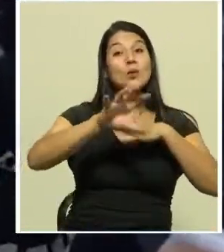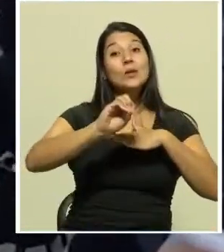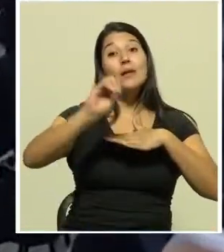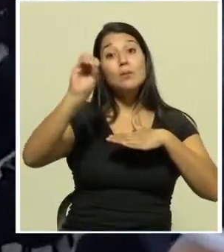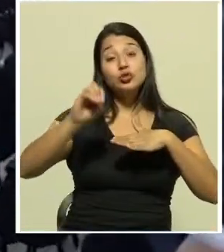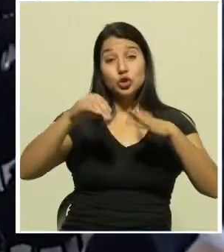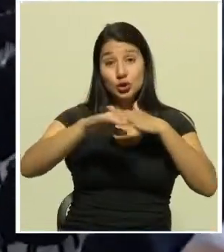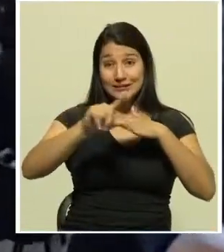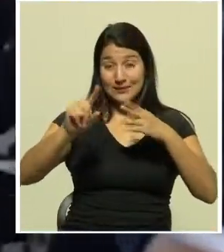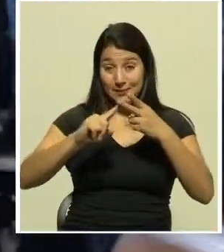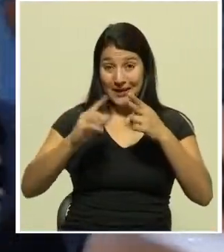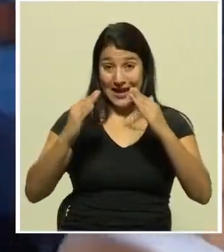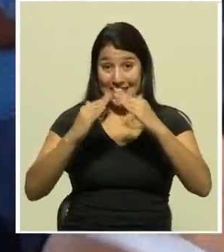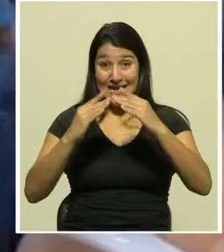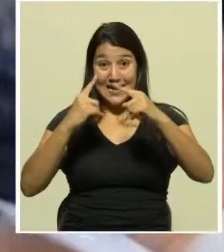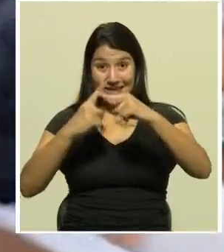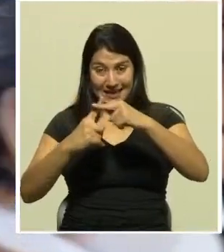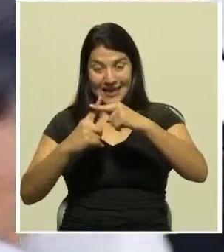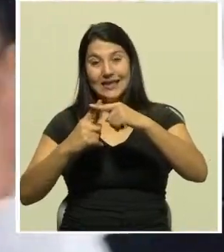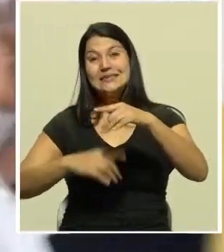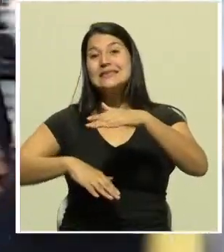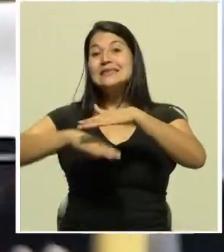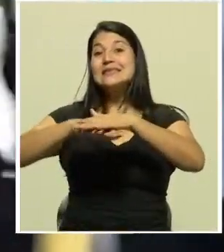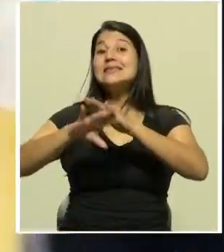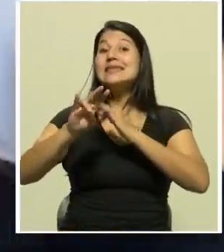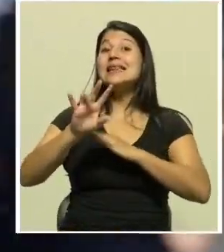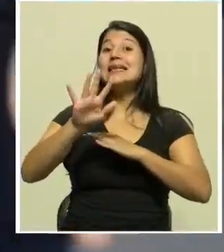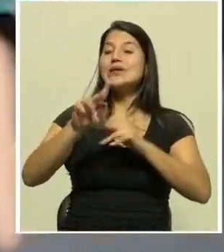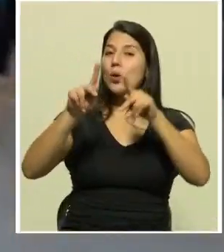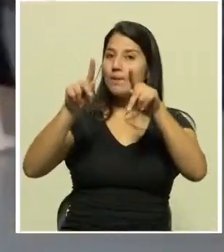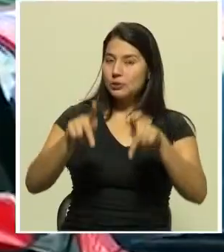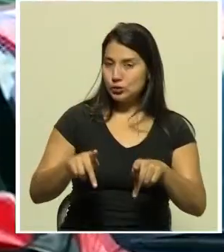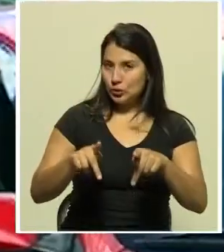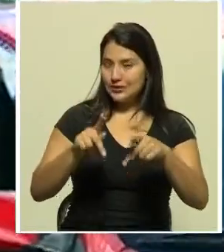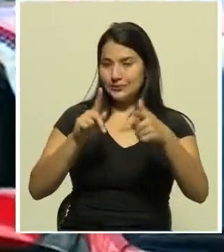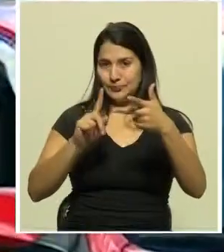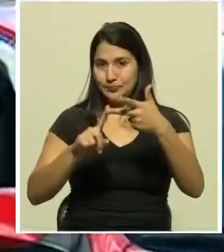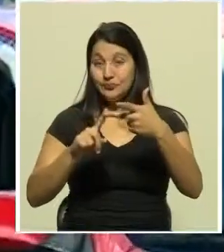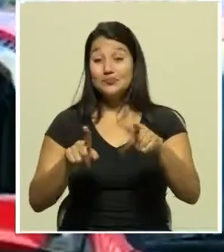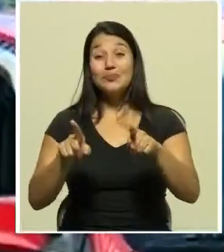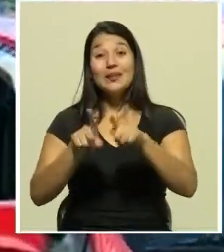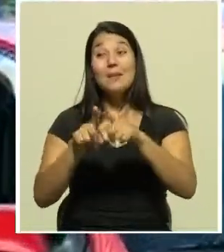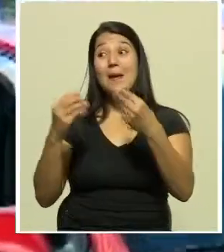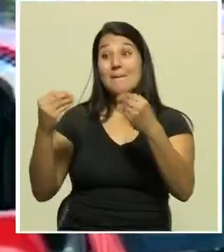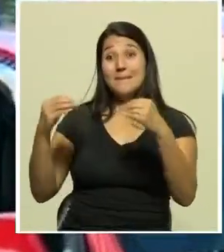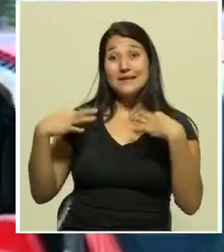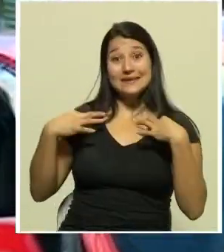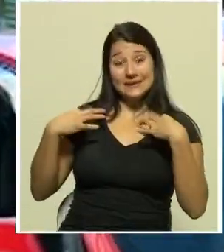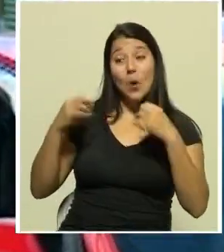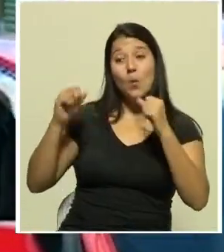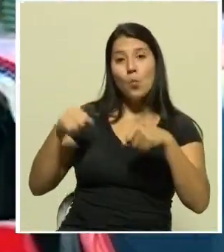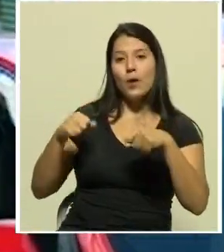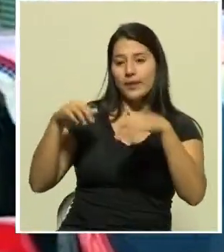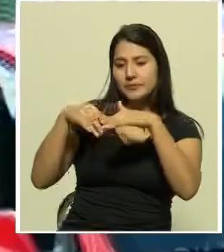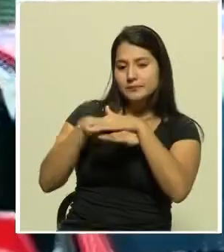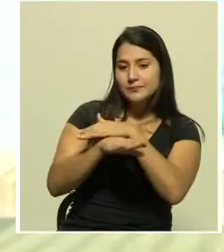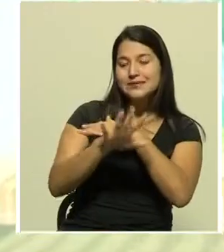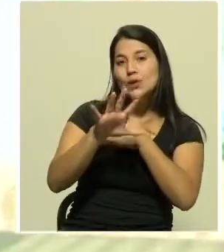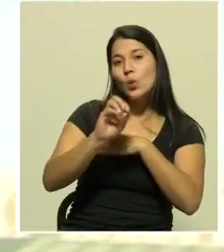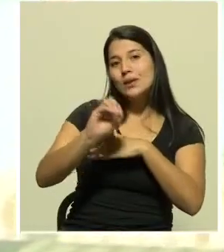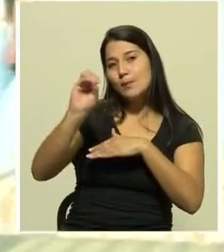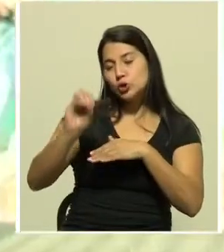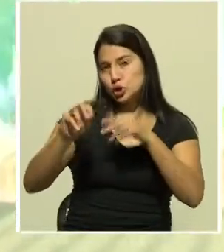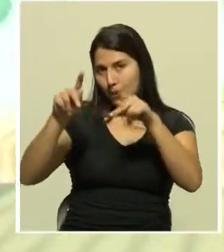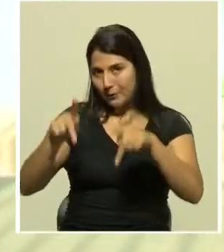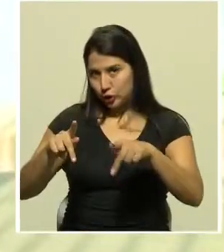iglesias o lugares de culto con capacidad máxima de 75 personas. Además, las tiendas podrán recibir el 50% de aforo,